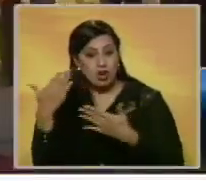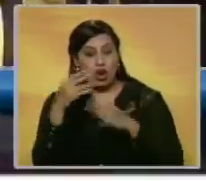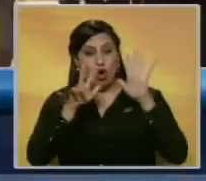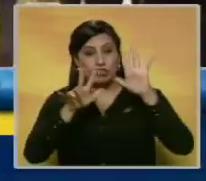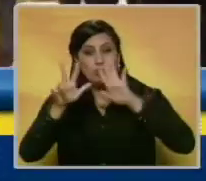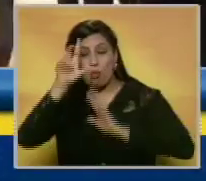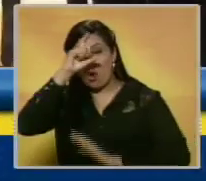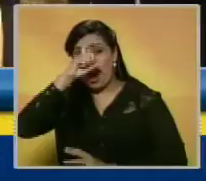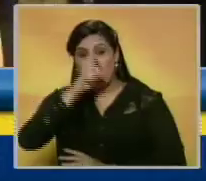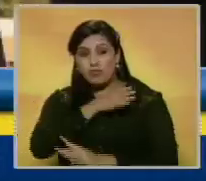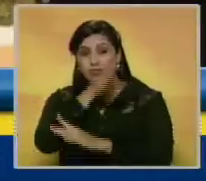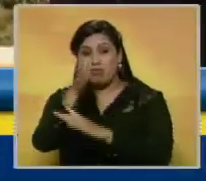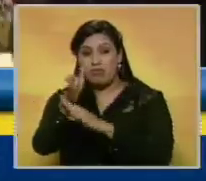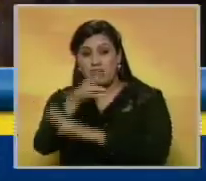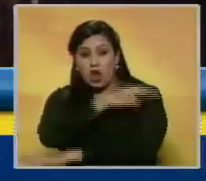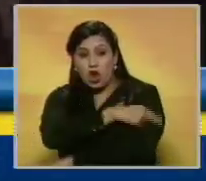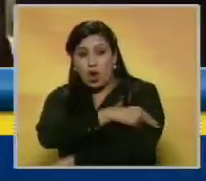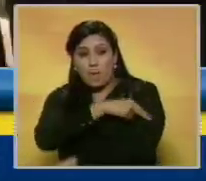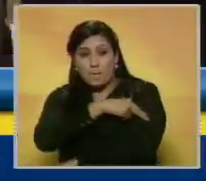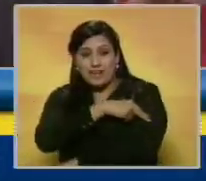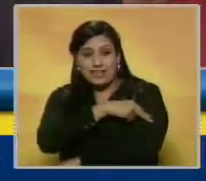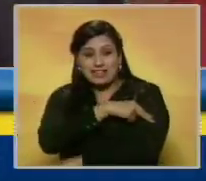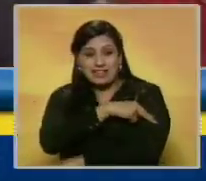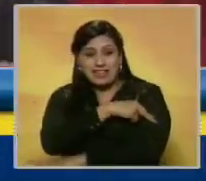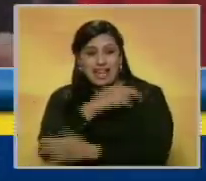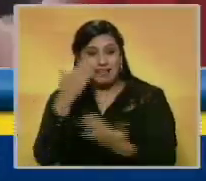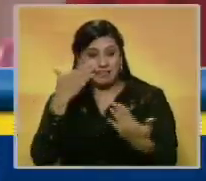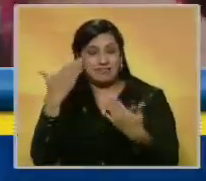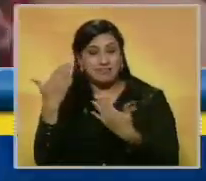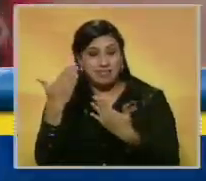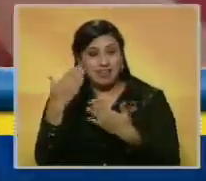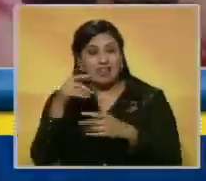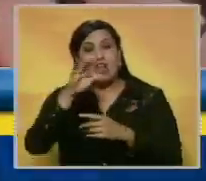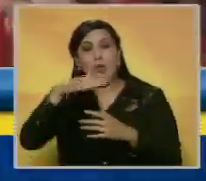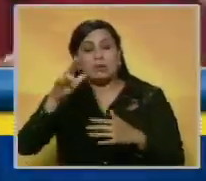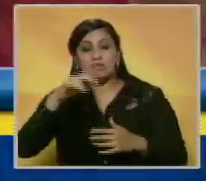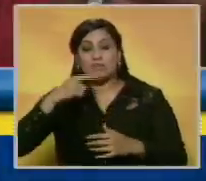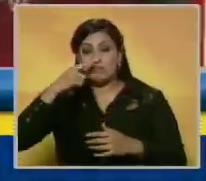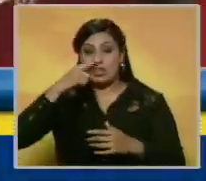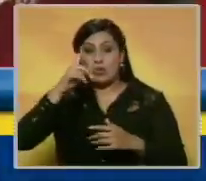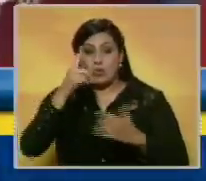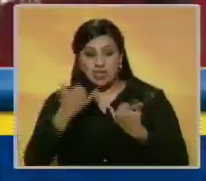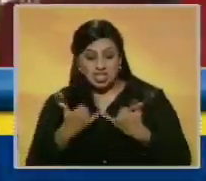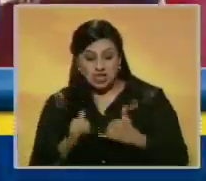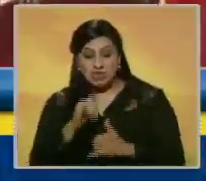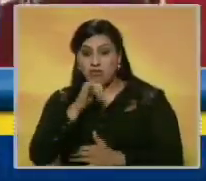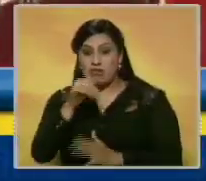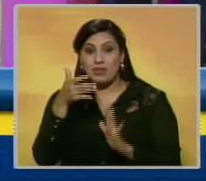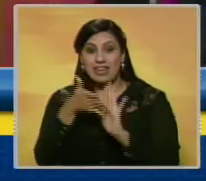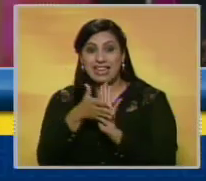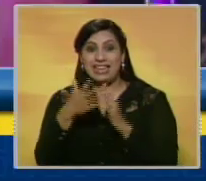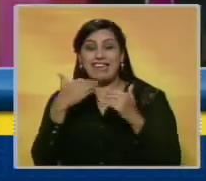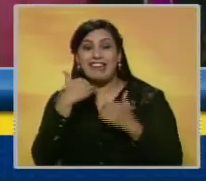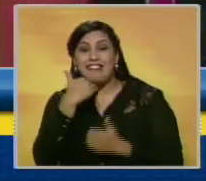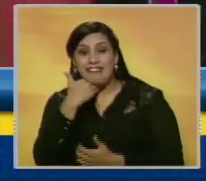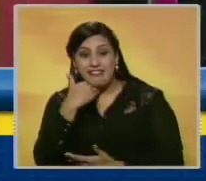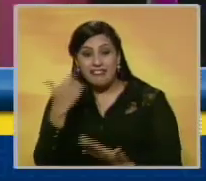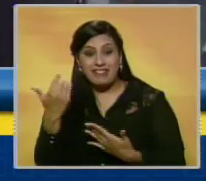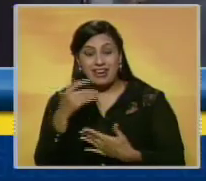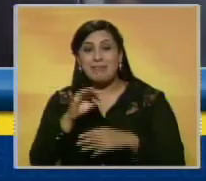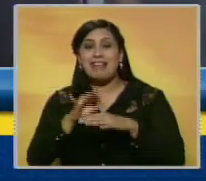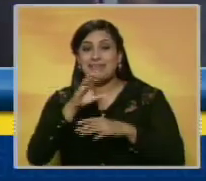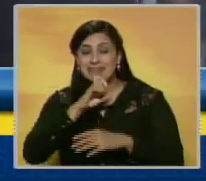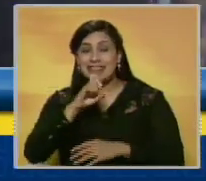88 años fue ingresada en una clínica de Sevilla, Cayetano Martínez de Irujo. Uno de sus hijos informó que el estado de salud de la duquesa